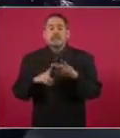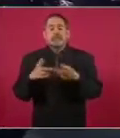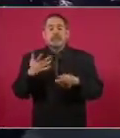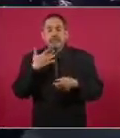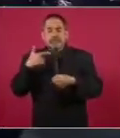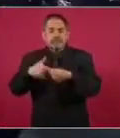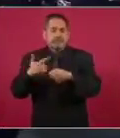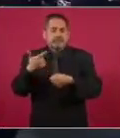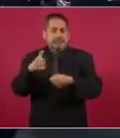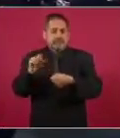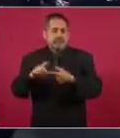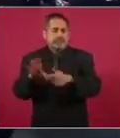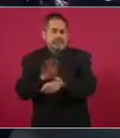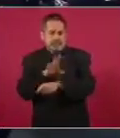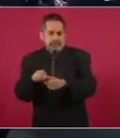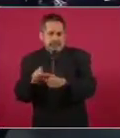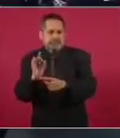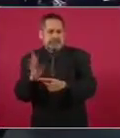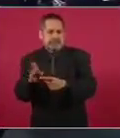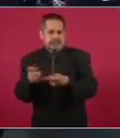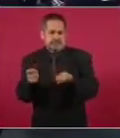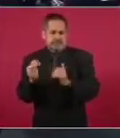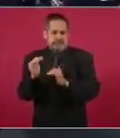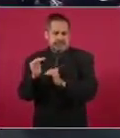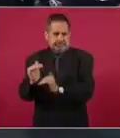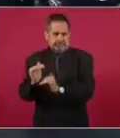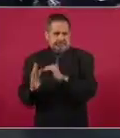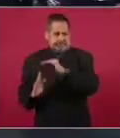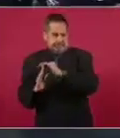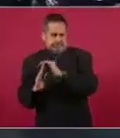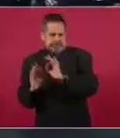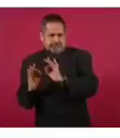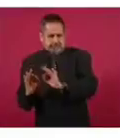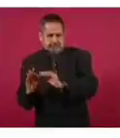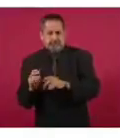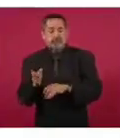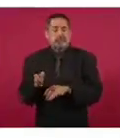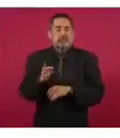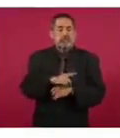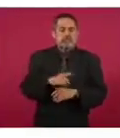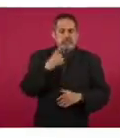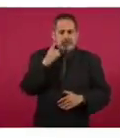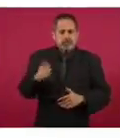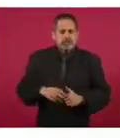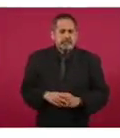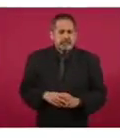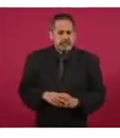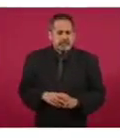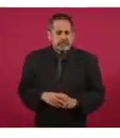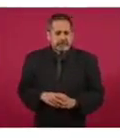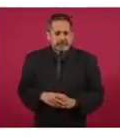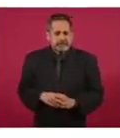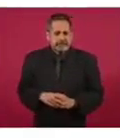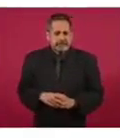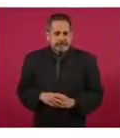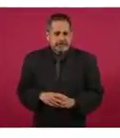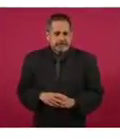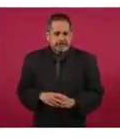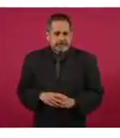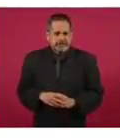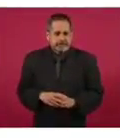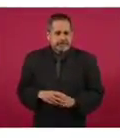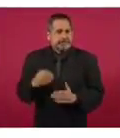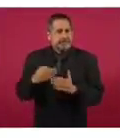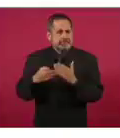control, reducir, bajar